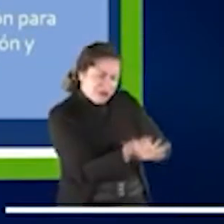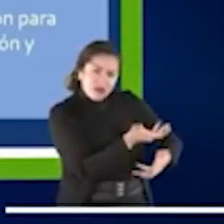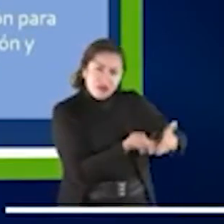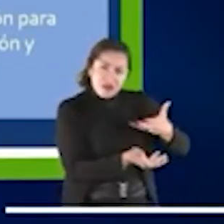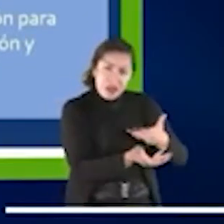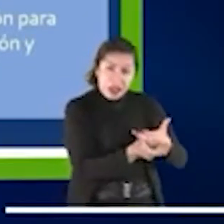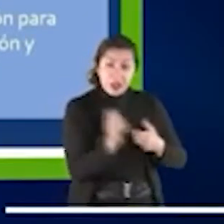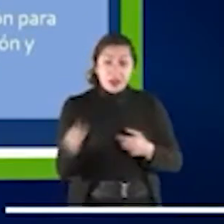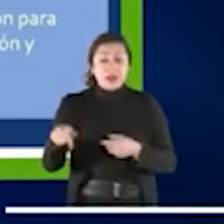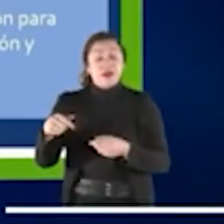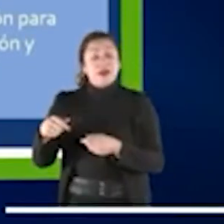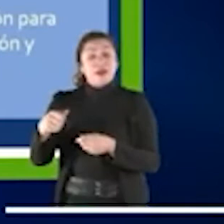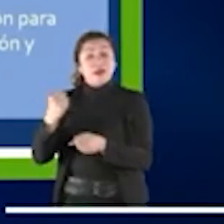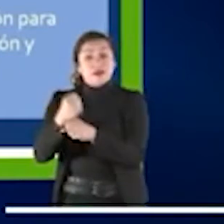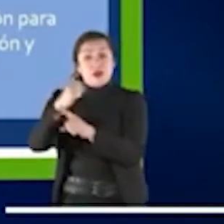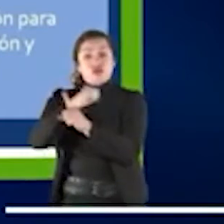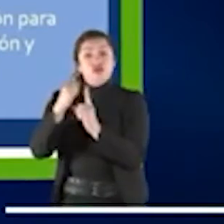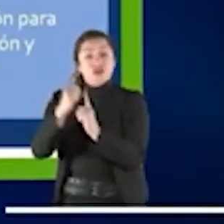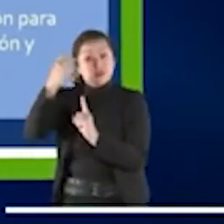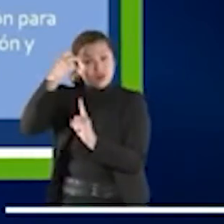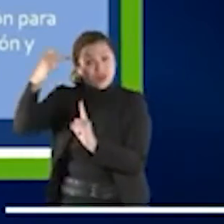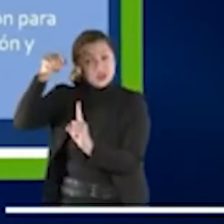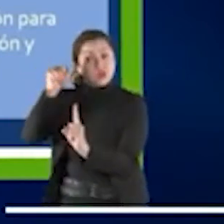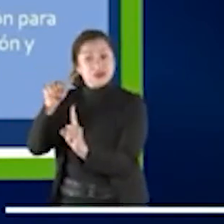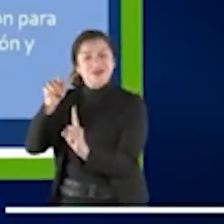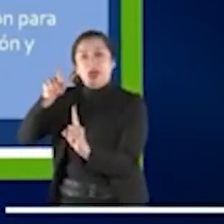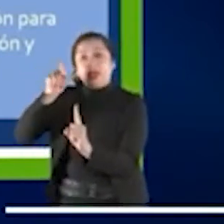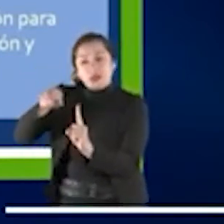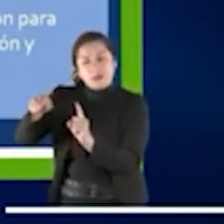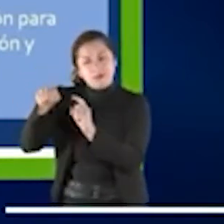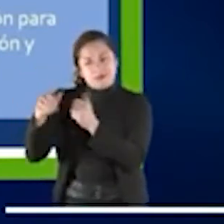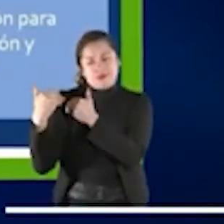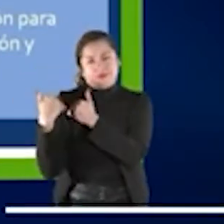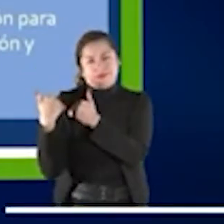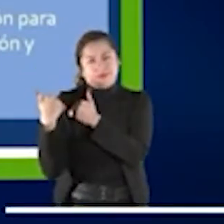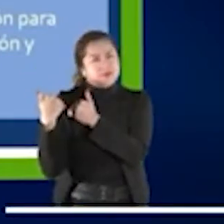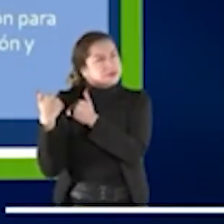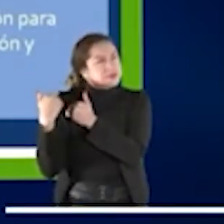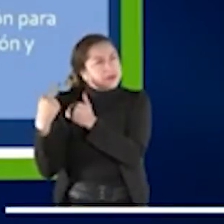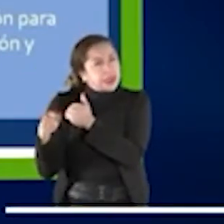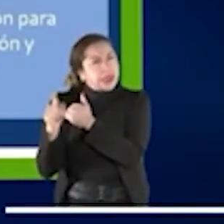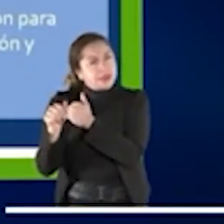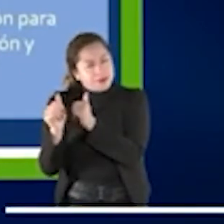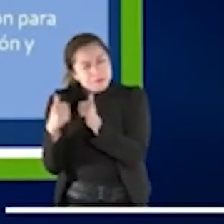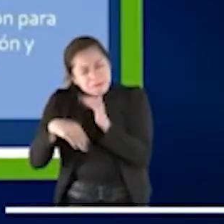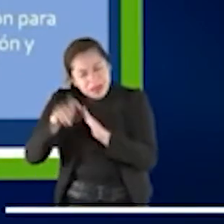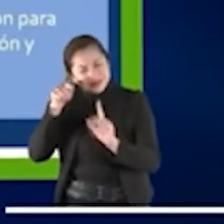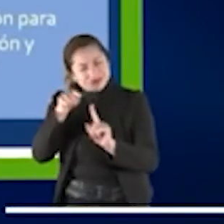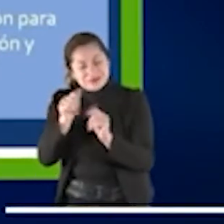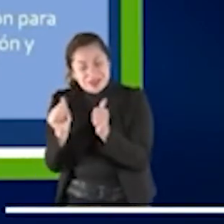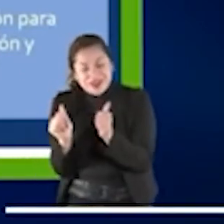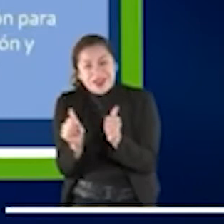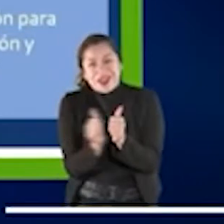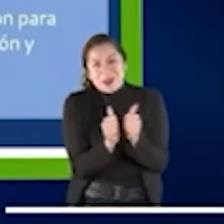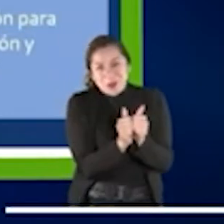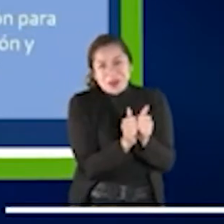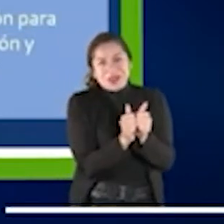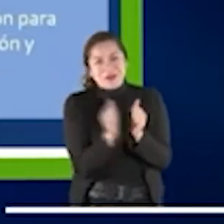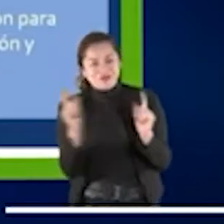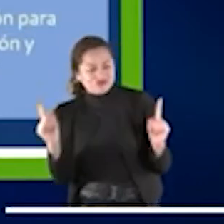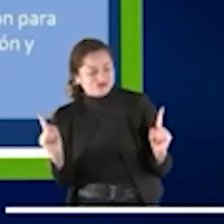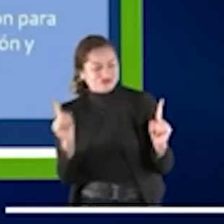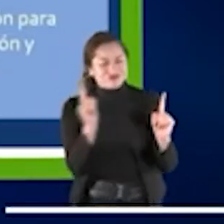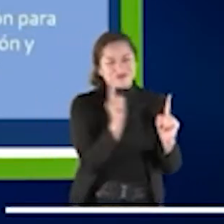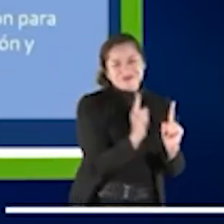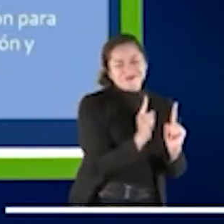cuenta que el trabajo que tienen que hacer es normalmente de acompañamiento, de contacto,